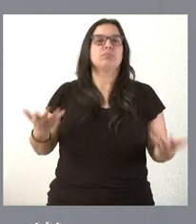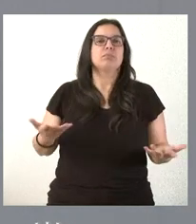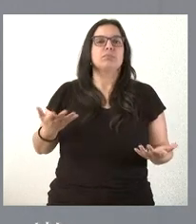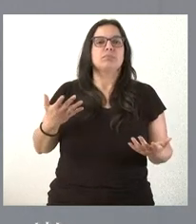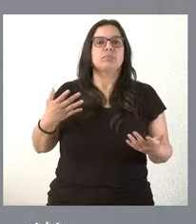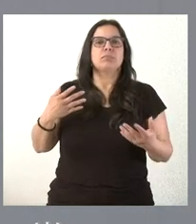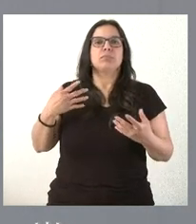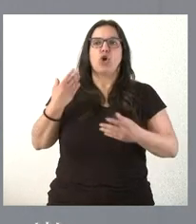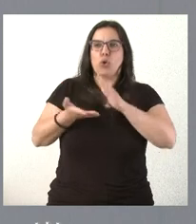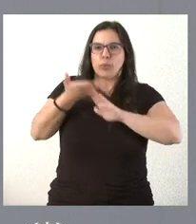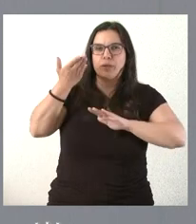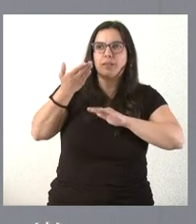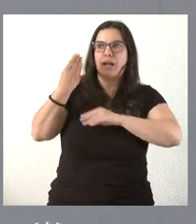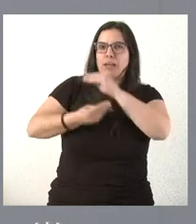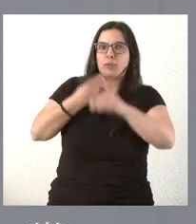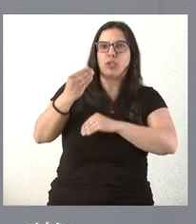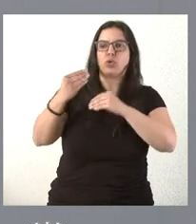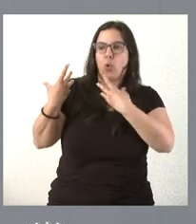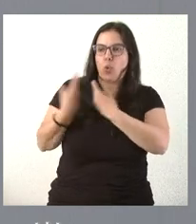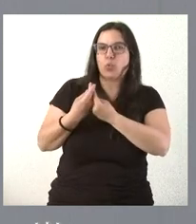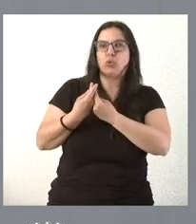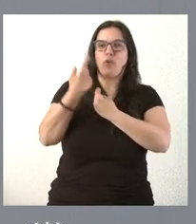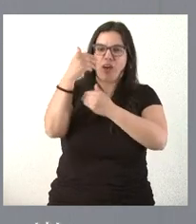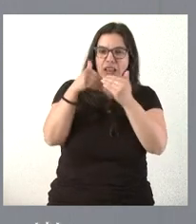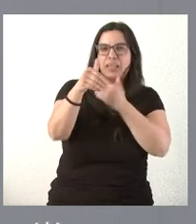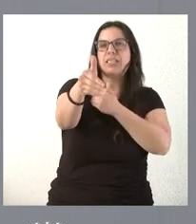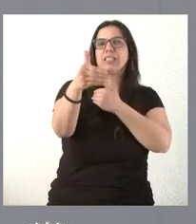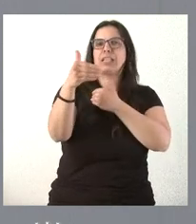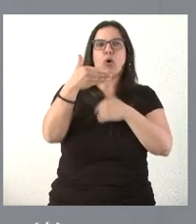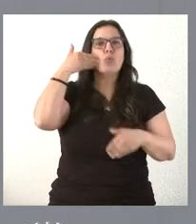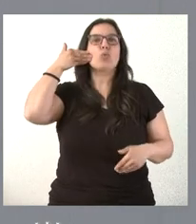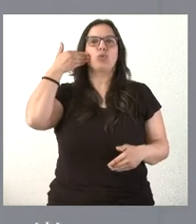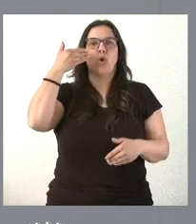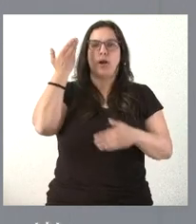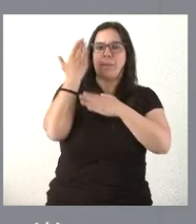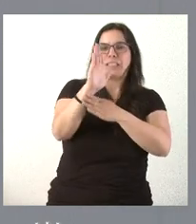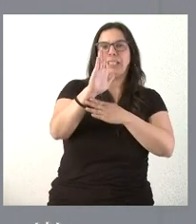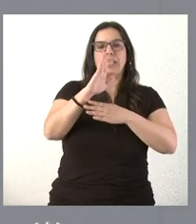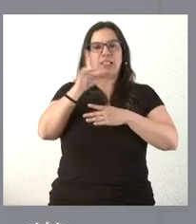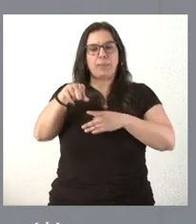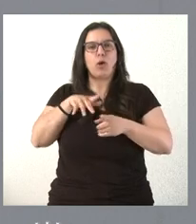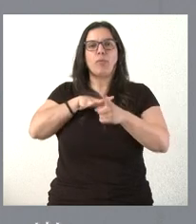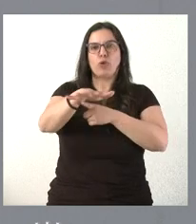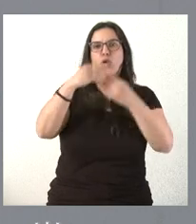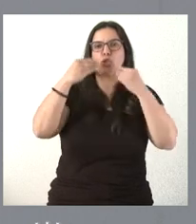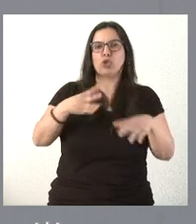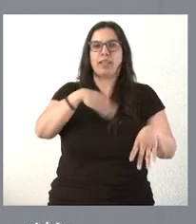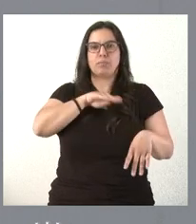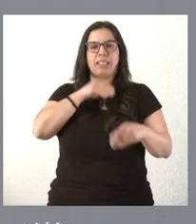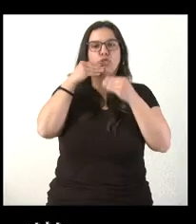de lo que hemos hecho juntos, de la trayectoria, de lo que tenemos por recorrer por delante, de lo que representa Castilla y León y de nuestra contribución a la historia de España y del mundo.